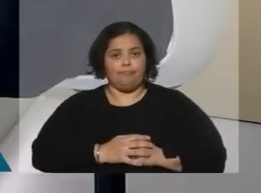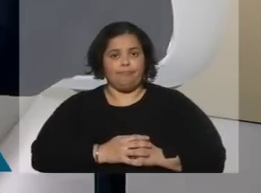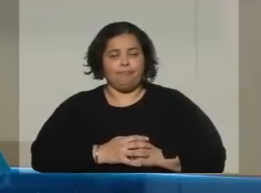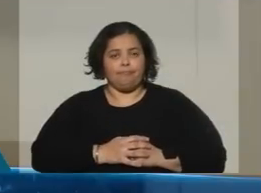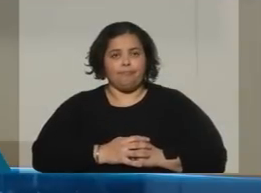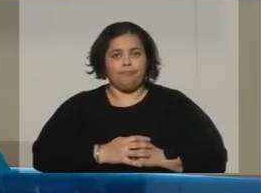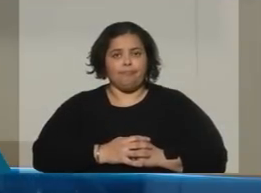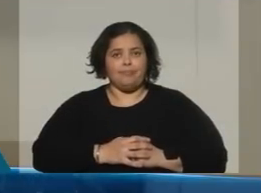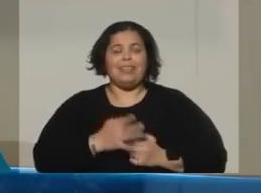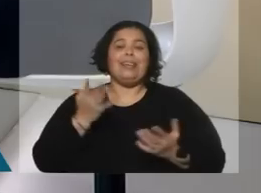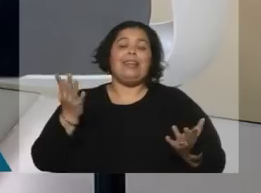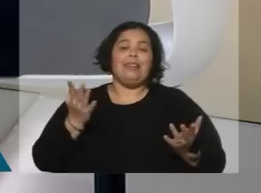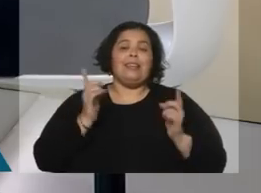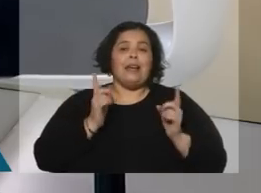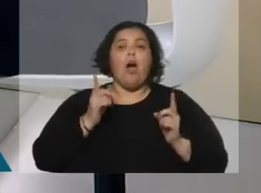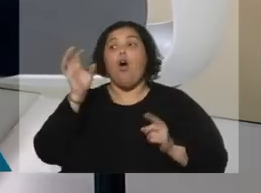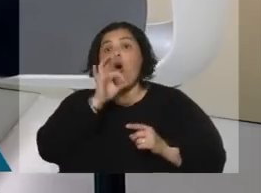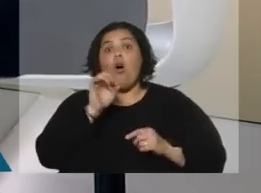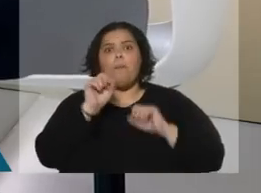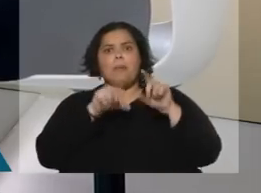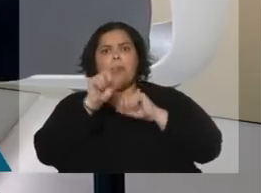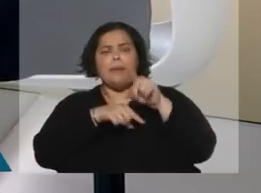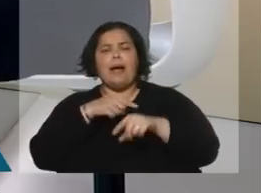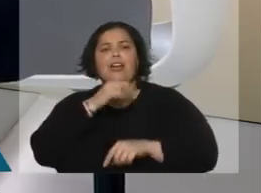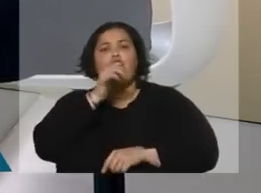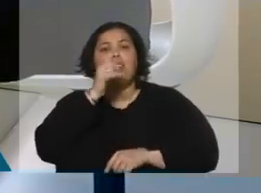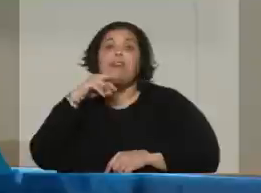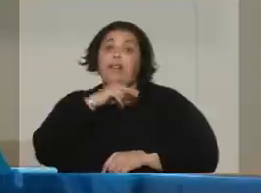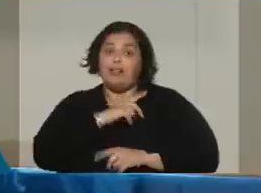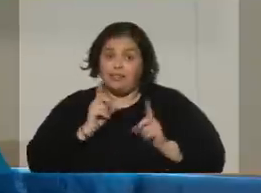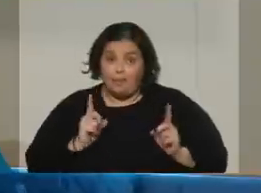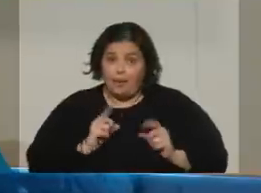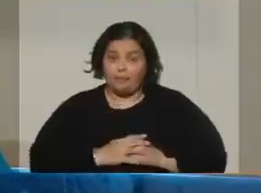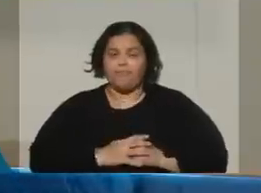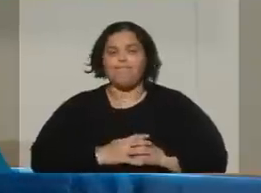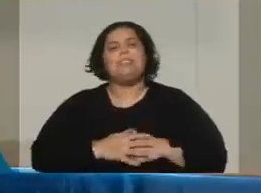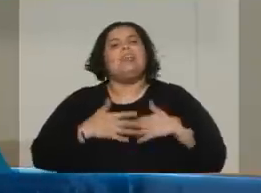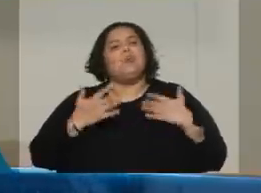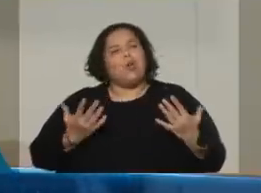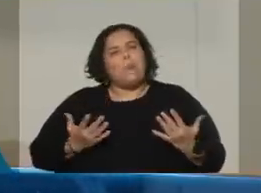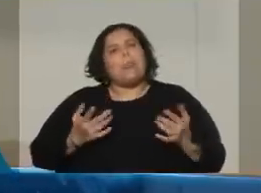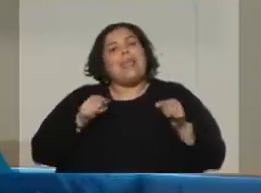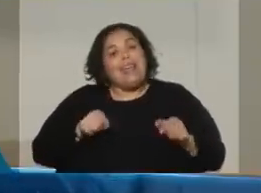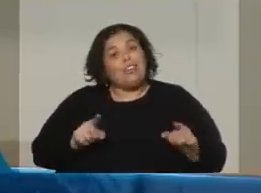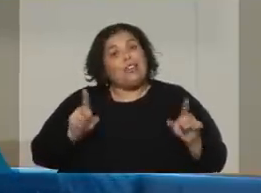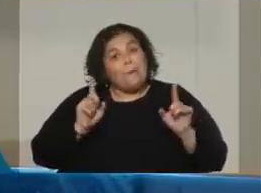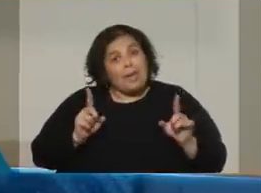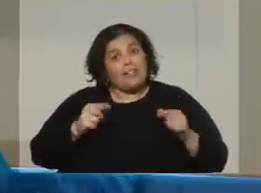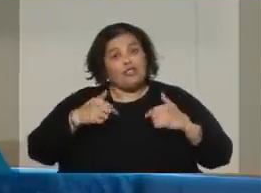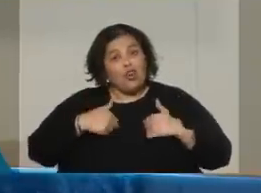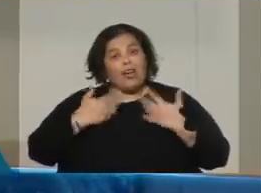Y la conciencia de O que replican noticias falsas. También. Y este caso también debería dejar la conciencia